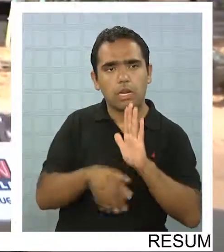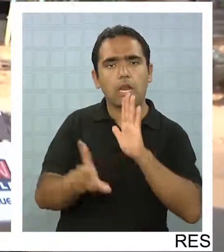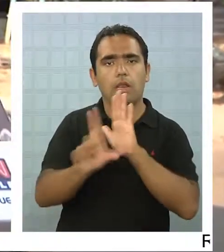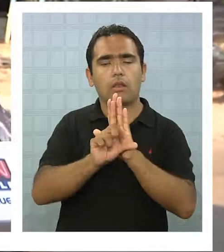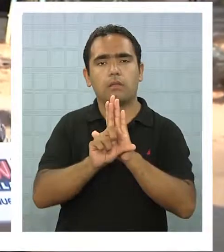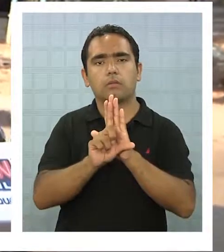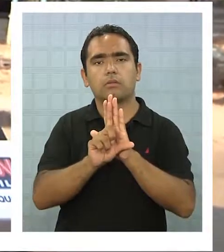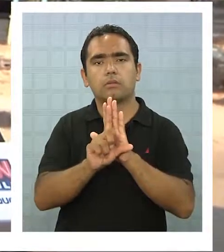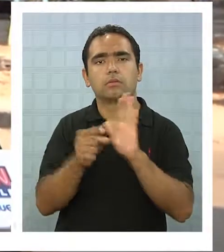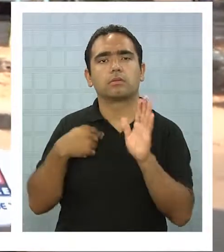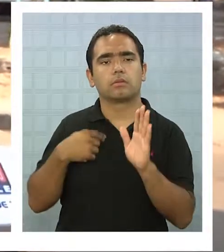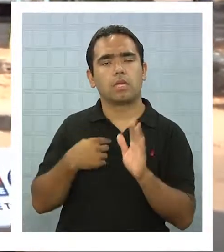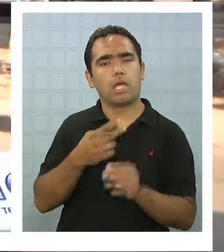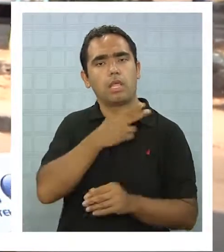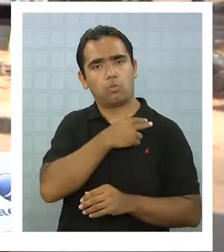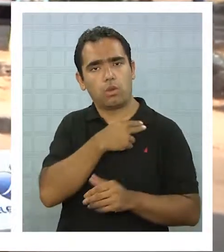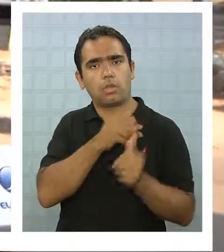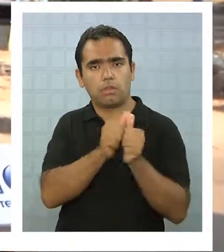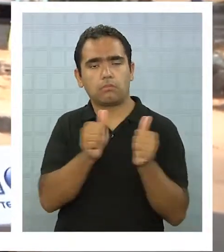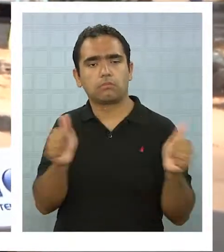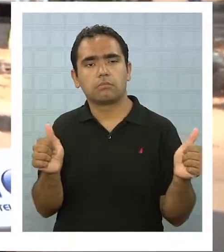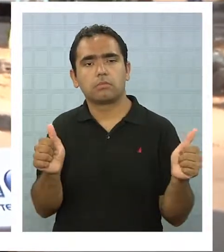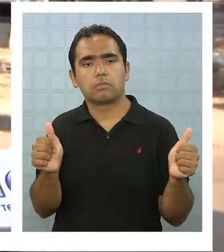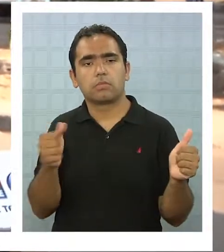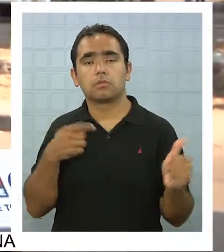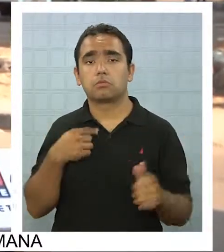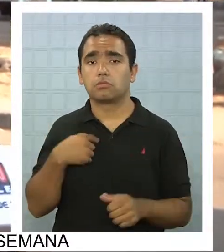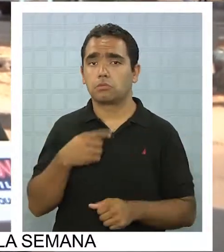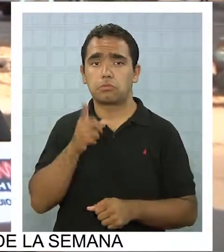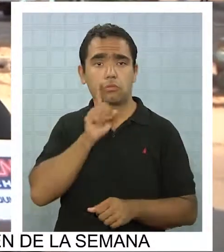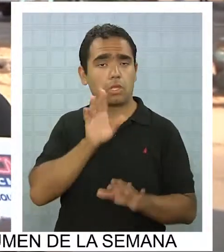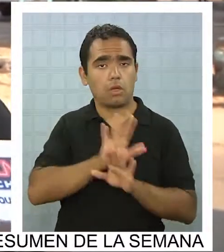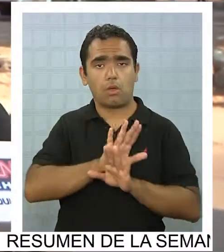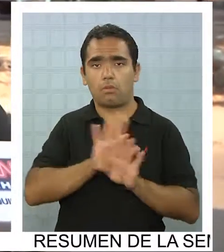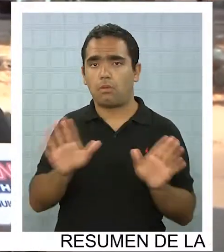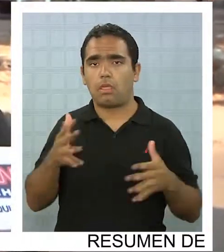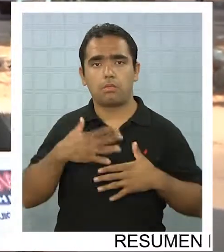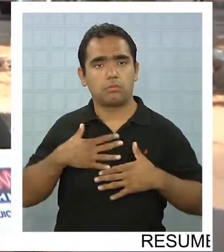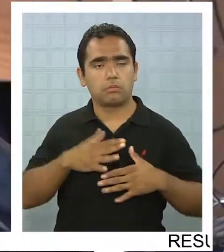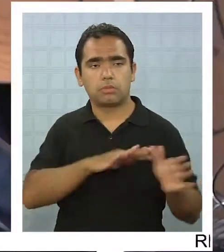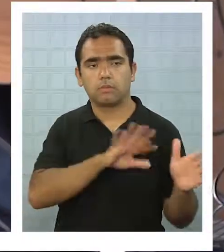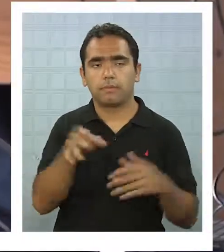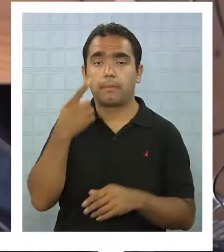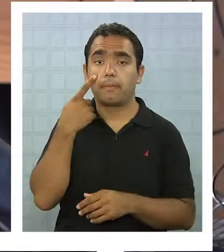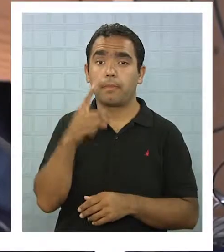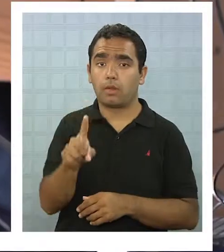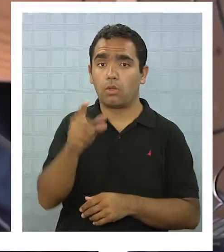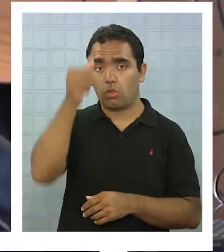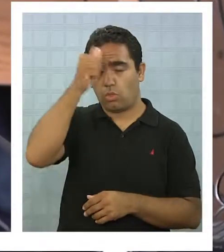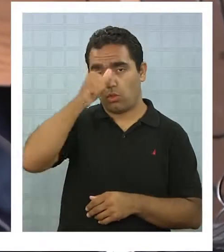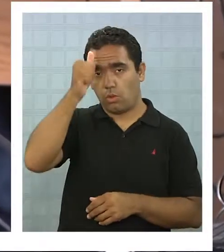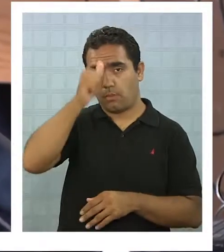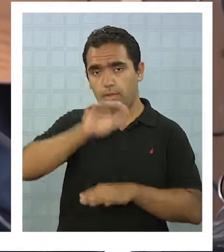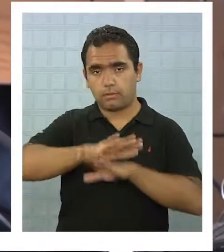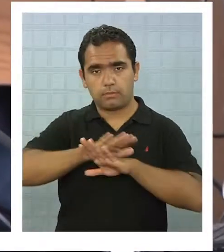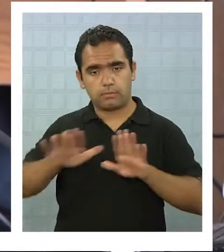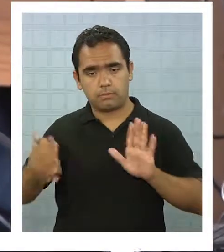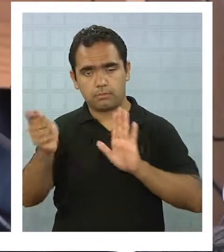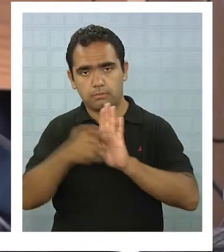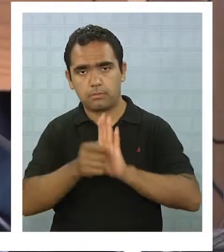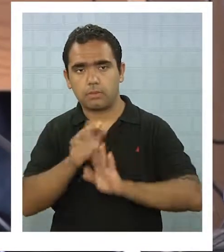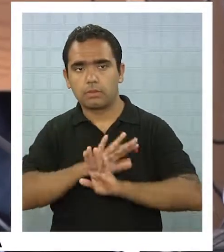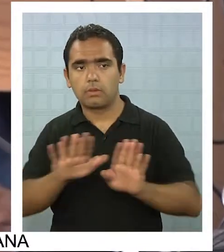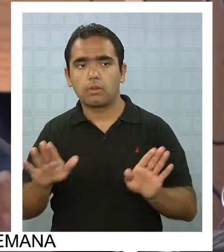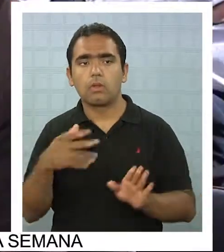legal, dentro de las facultades que como autoridades teníamos y por lo tanto yo no tengo particularmente ningún temor. Sin embargo, el domingo terminaría el